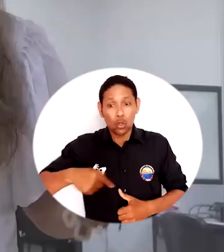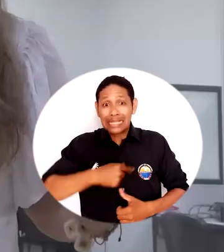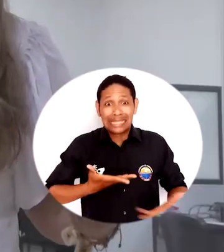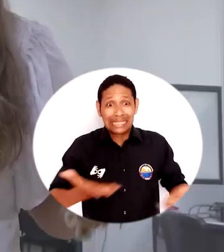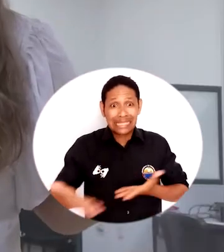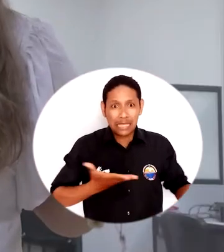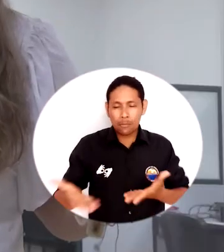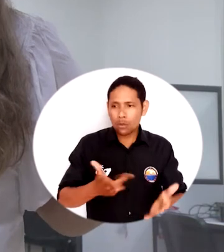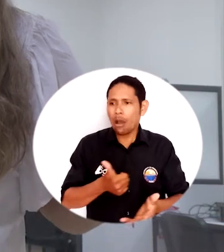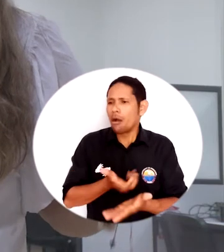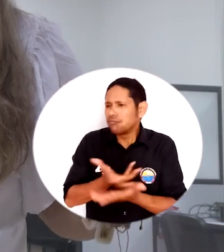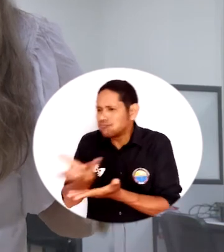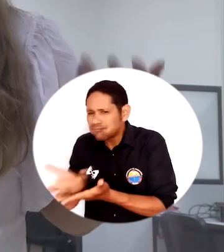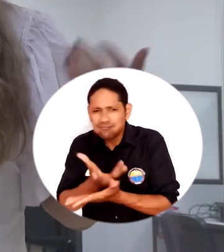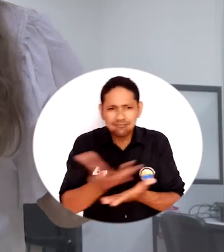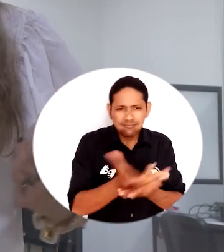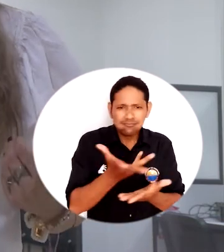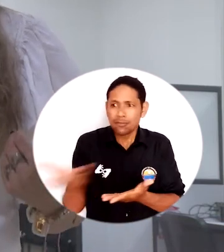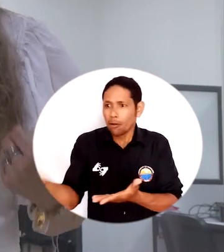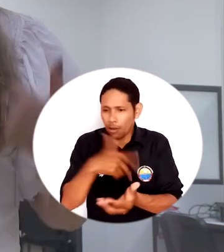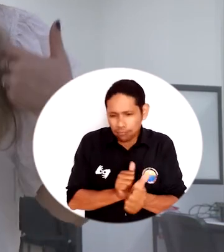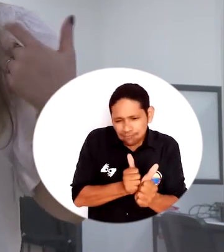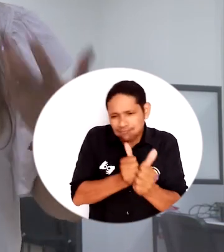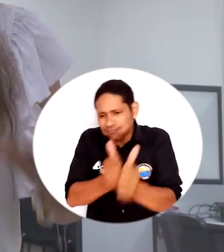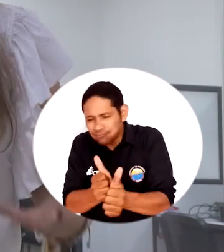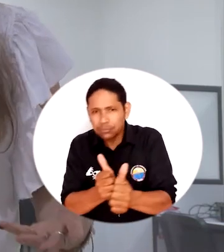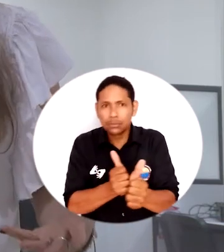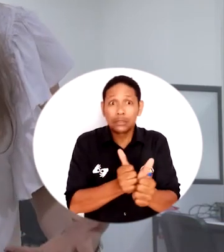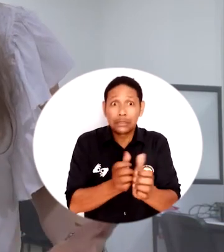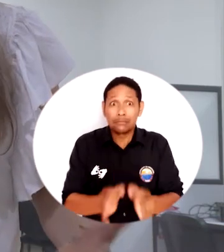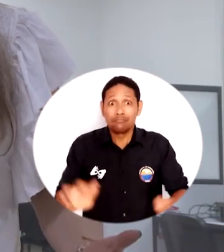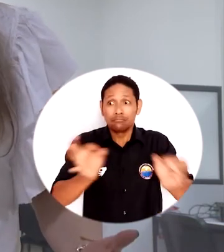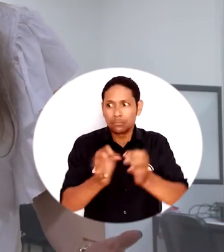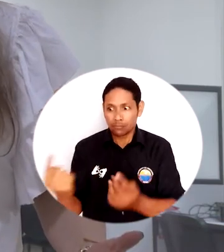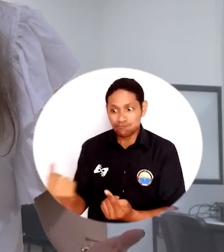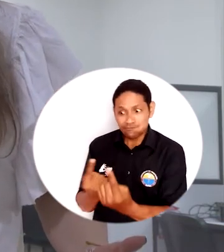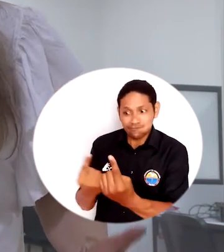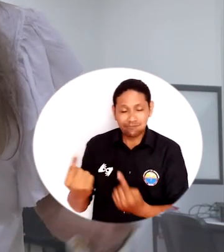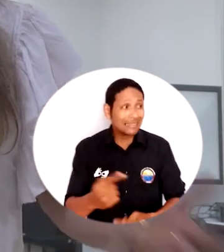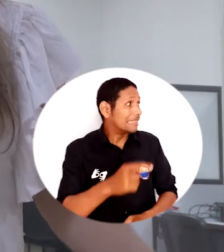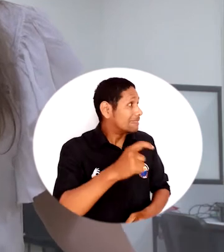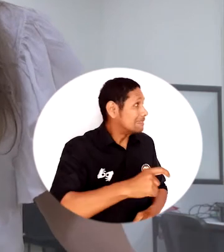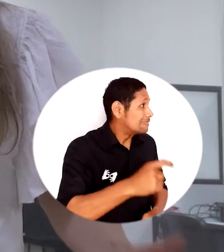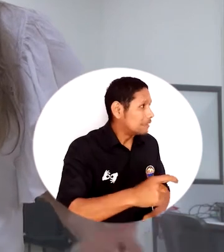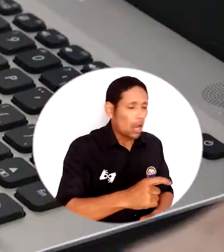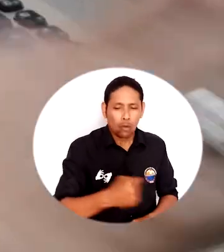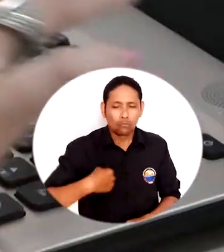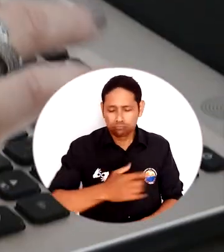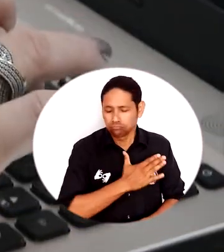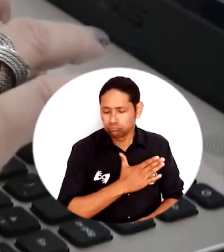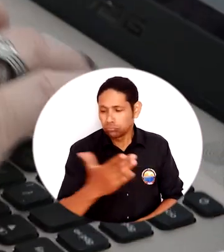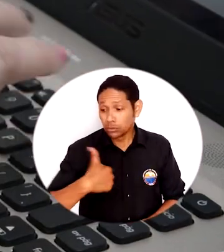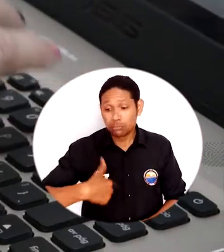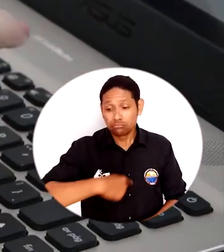jurídico que prestamos en asistencia y asesoría a los usuarios que nos solicitan nuestro servicio, pues estamos